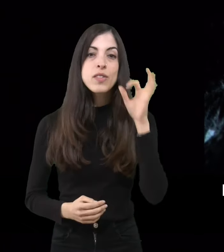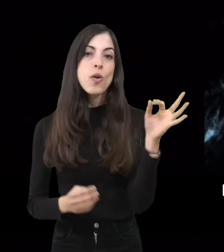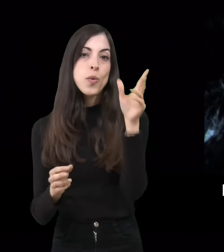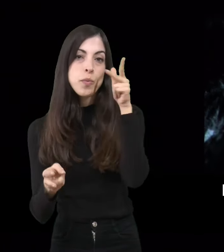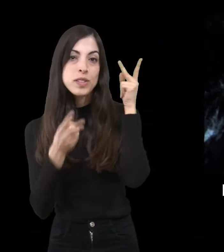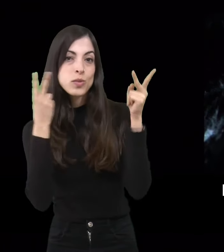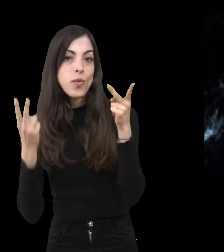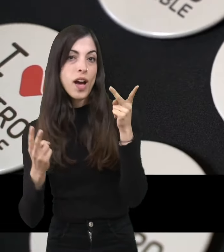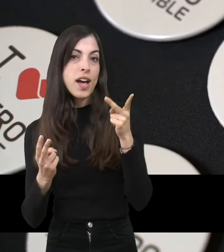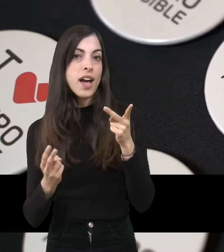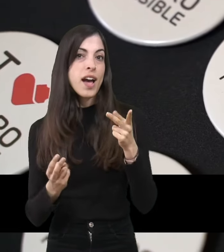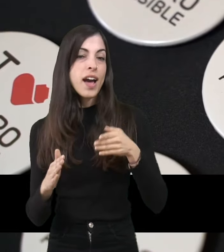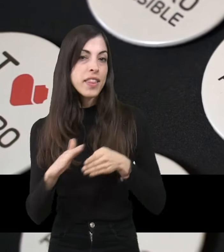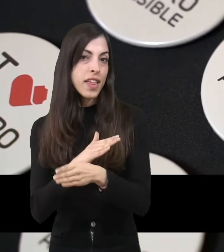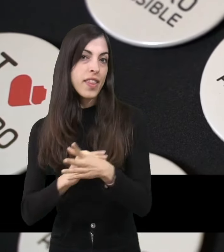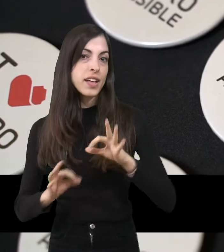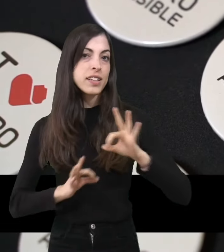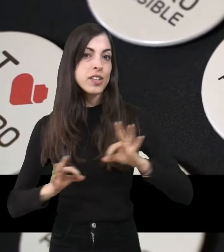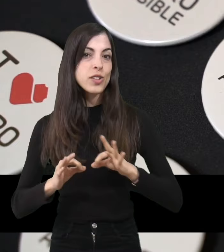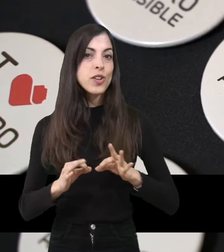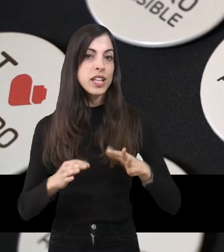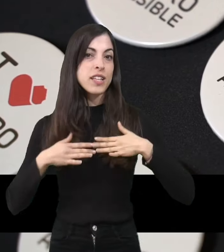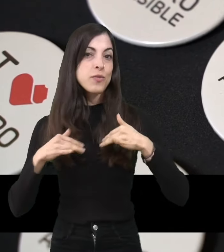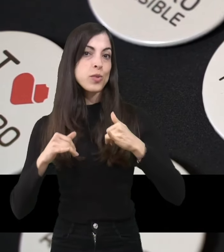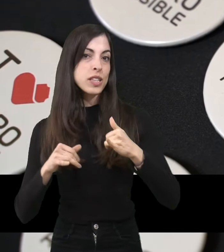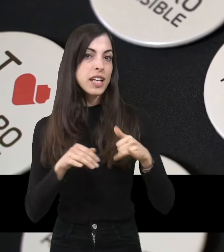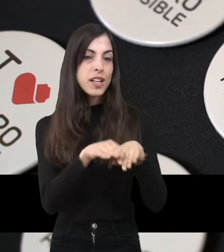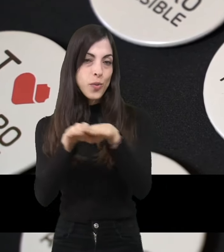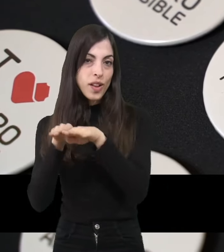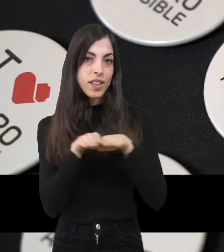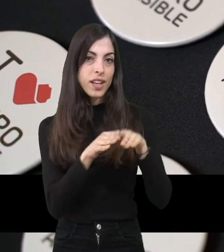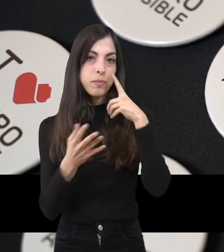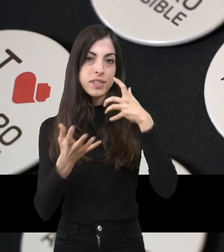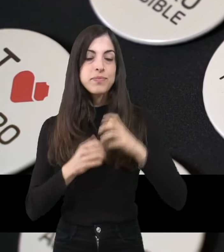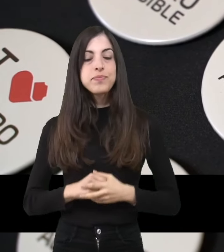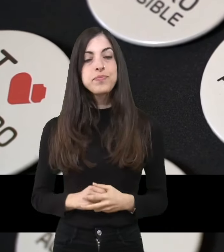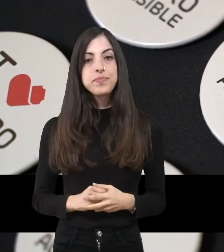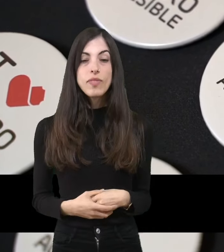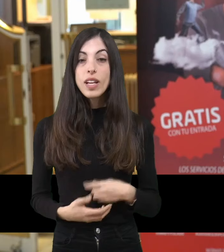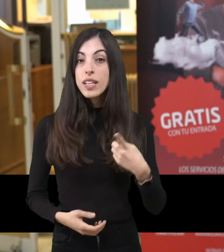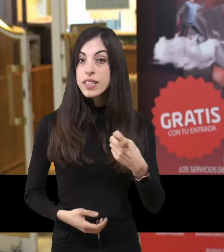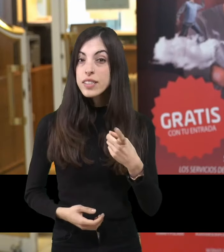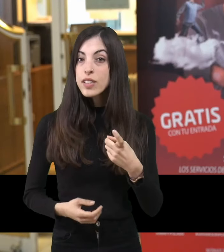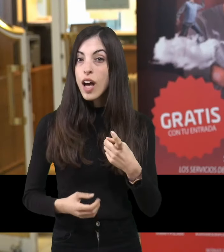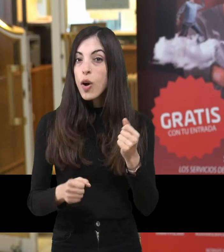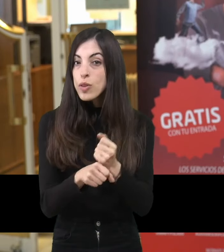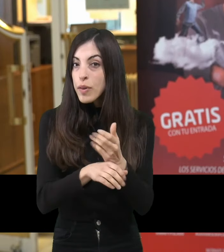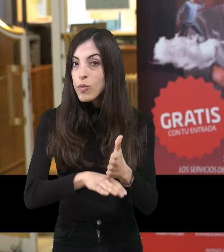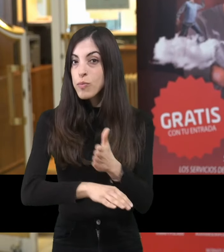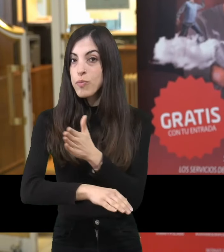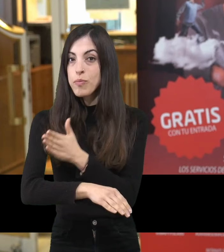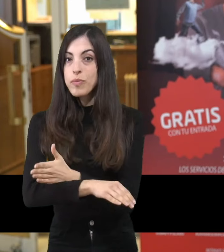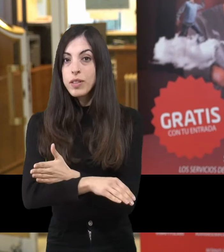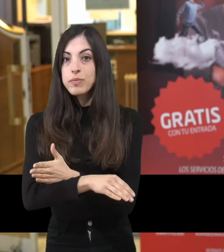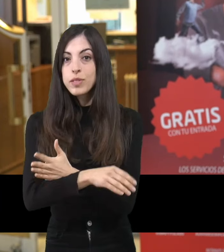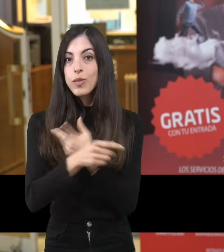auditiva o visual acercarse a los teatros y disfrutar en igualdad de condiciones de los espectáculos. Esto requiere de un trabajo